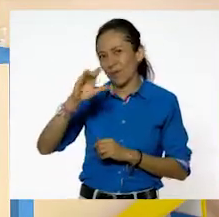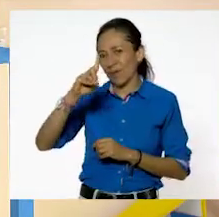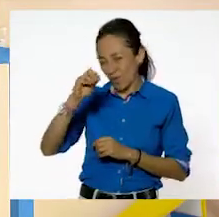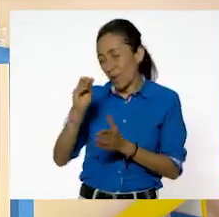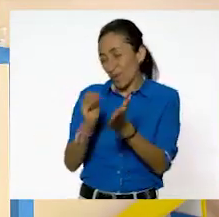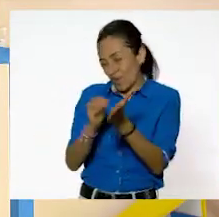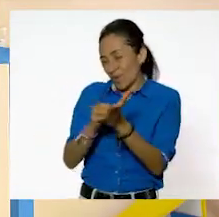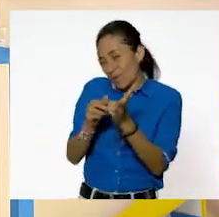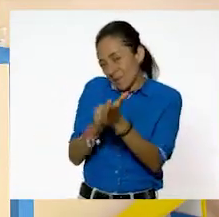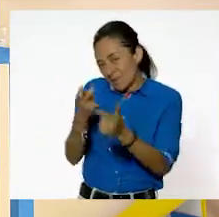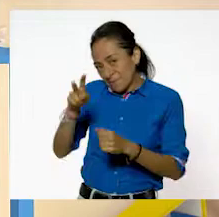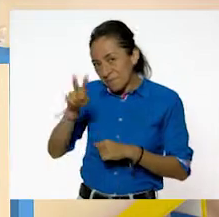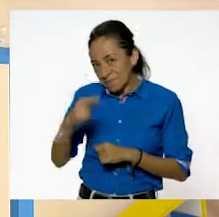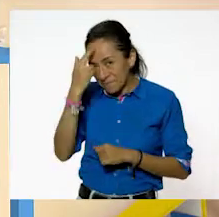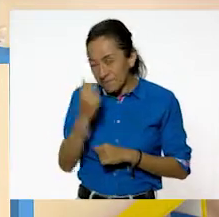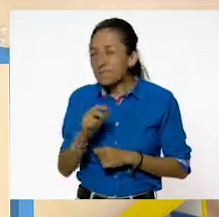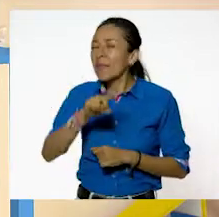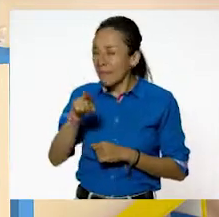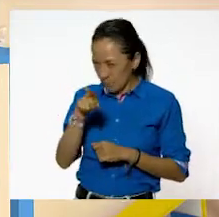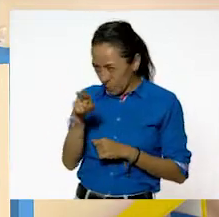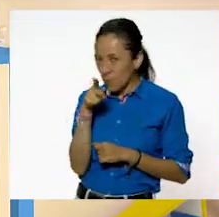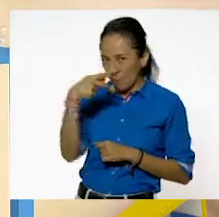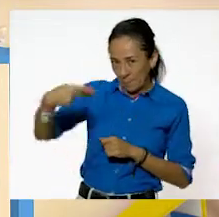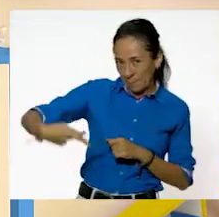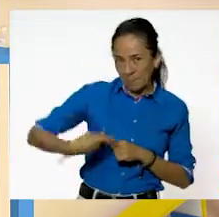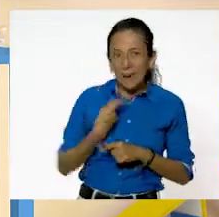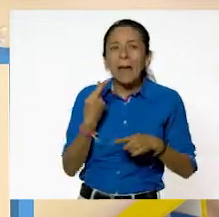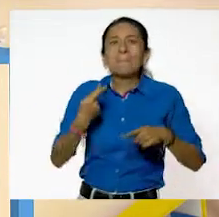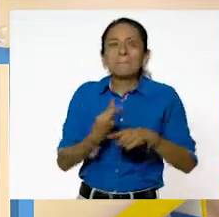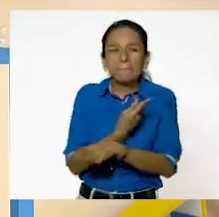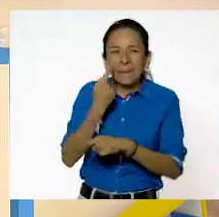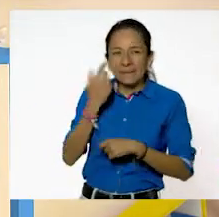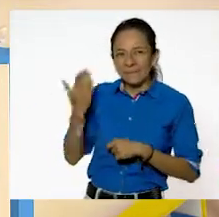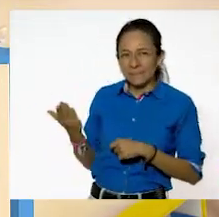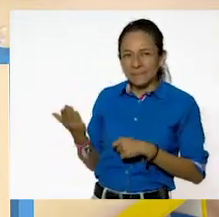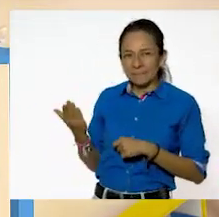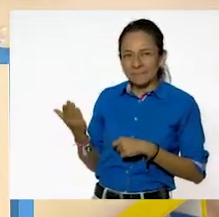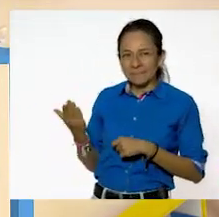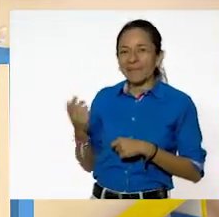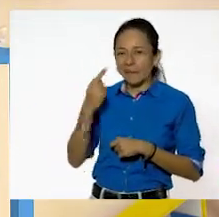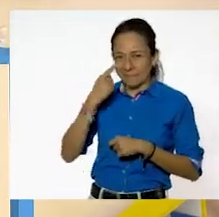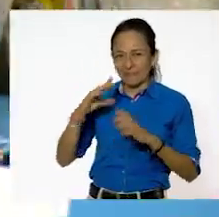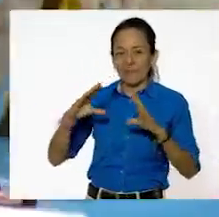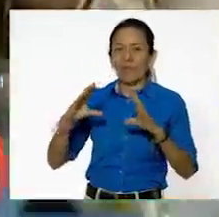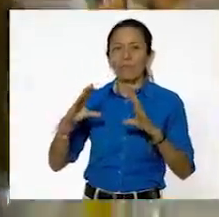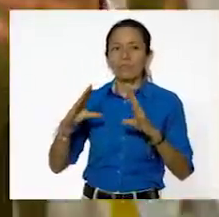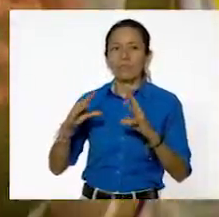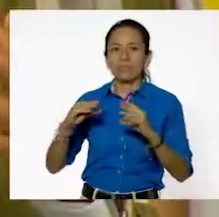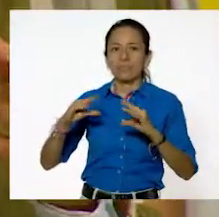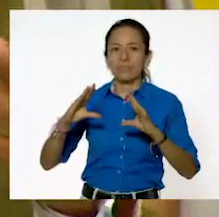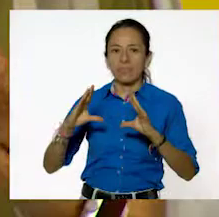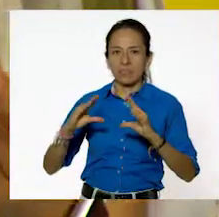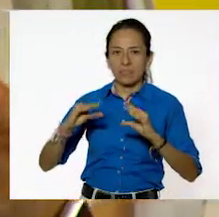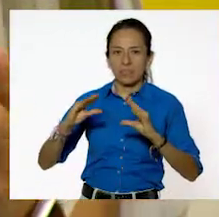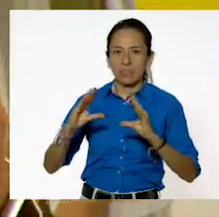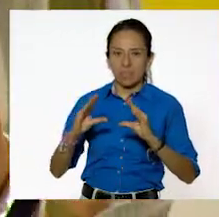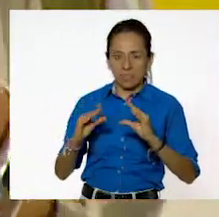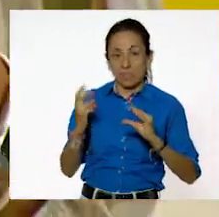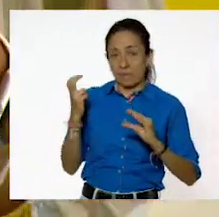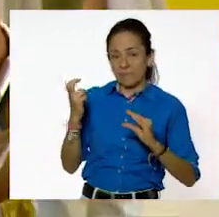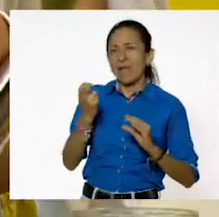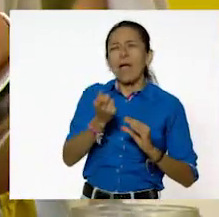un poquito a tu pregunta, lo que ocurría con este espiral. Mira, aquí tengo una esponja. Hay algunos